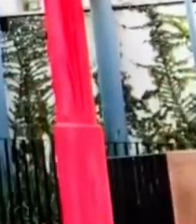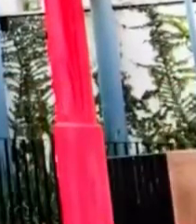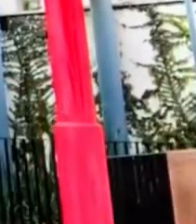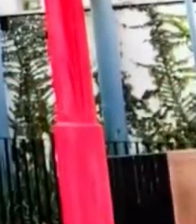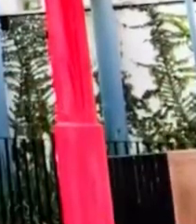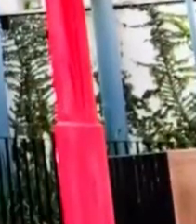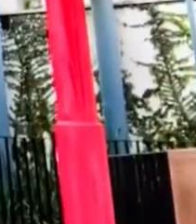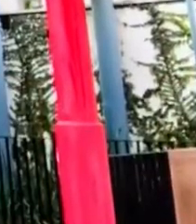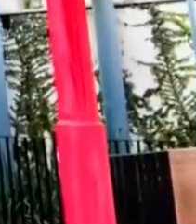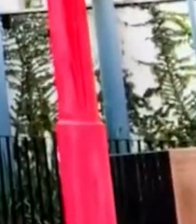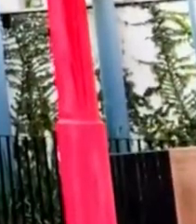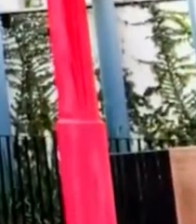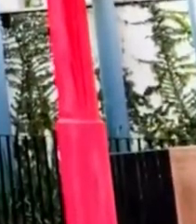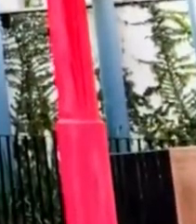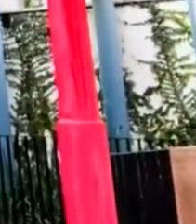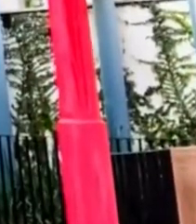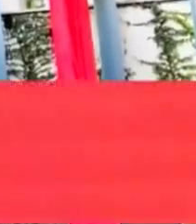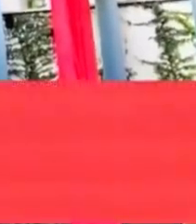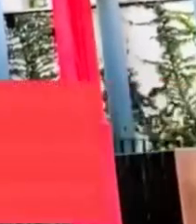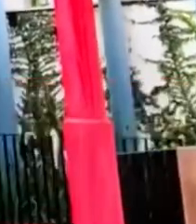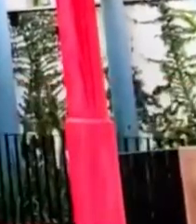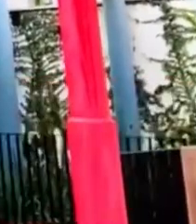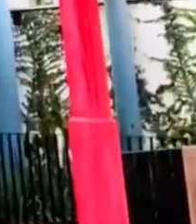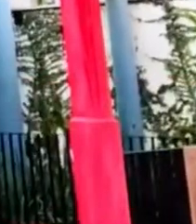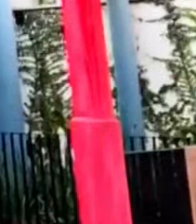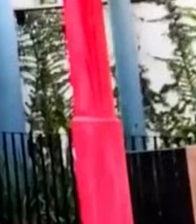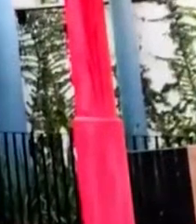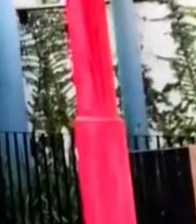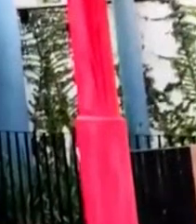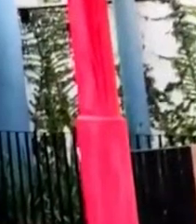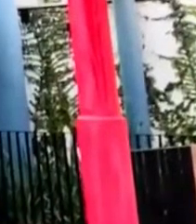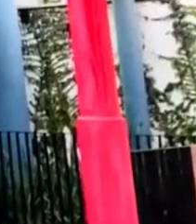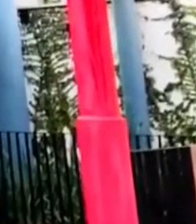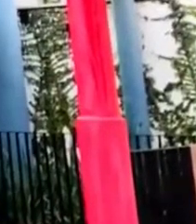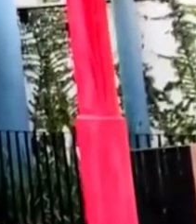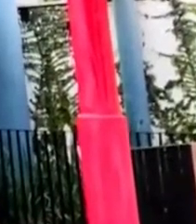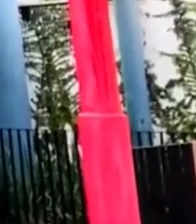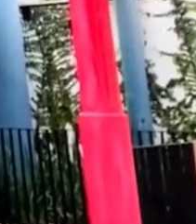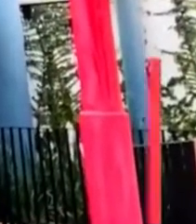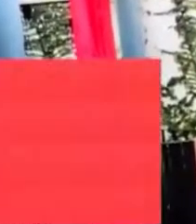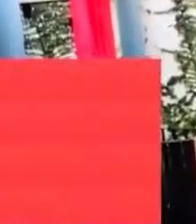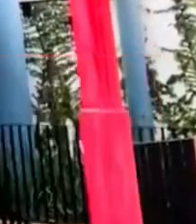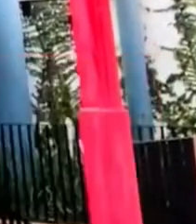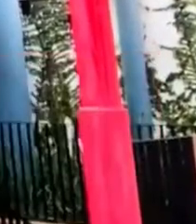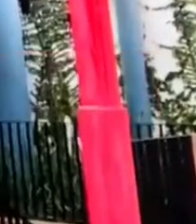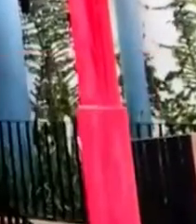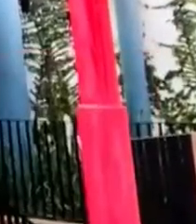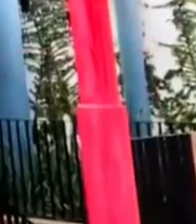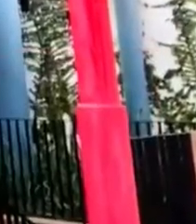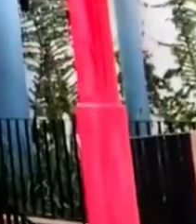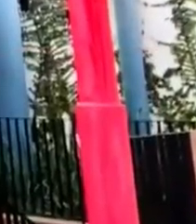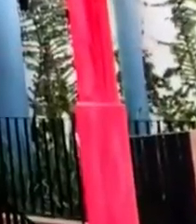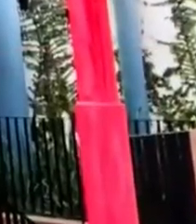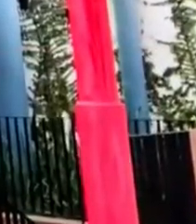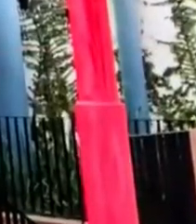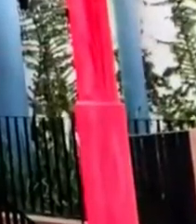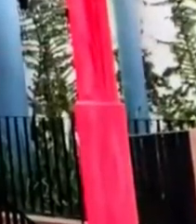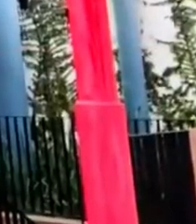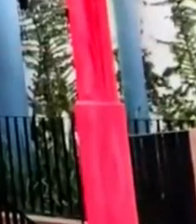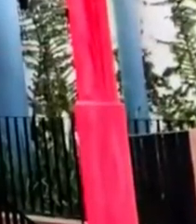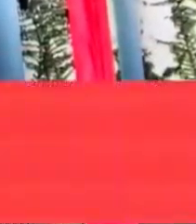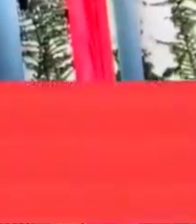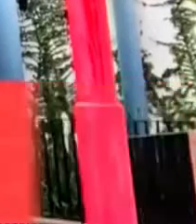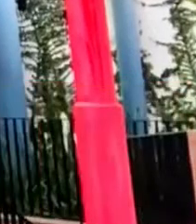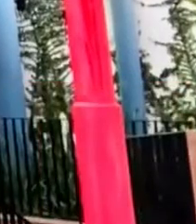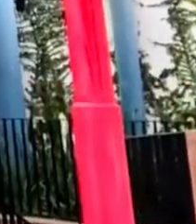Estate atento Si te toca vacunarte O si te toca Tu segunda dosis Ya lo sabes Es hora de cambiar la